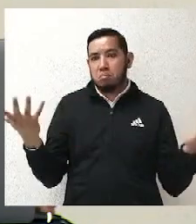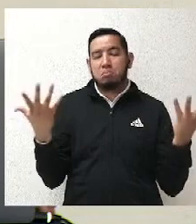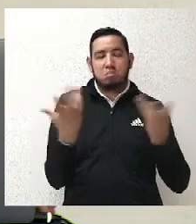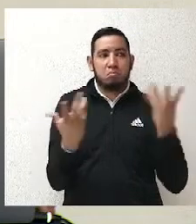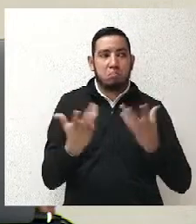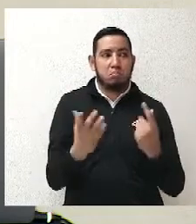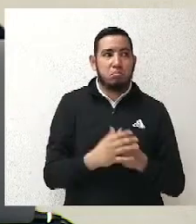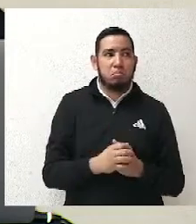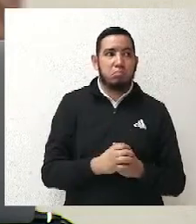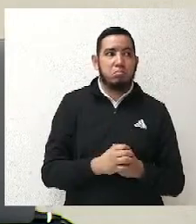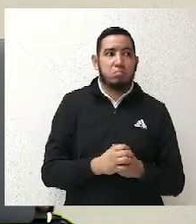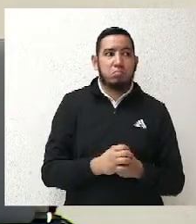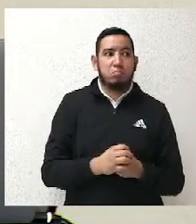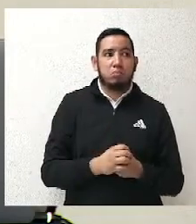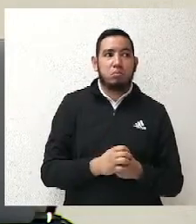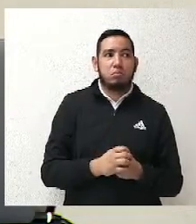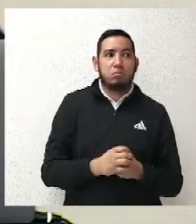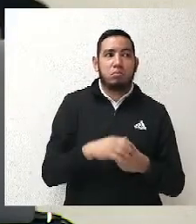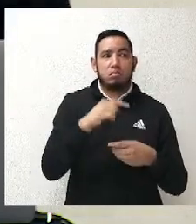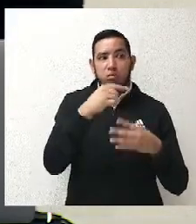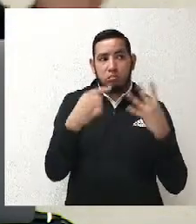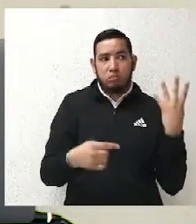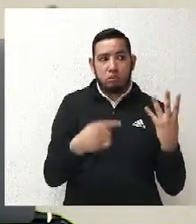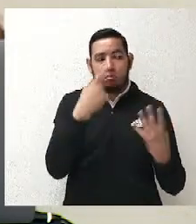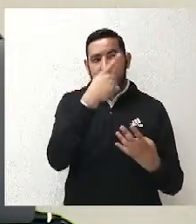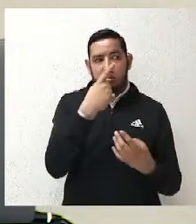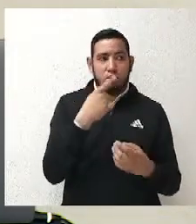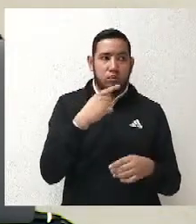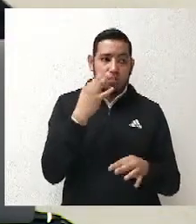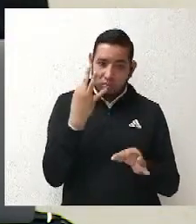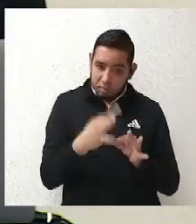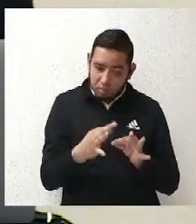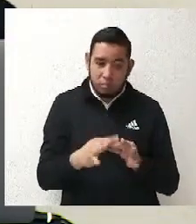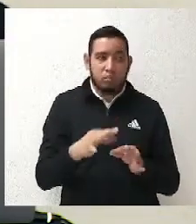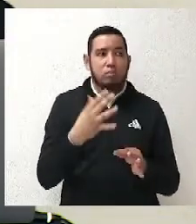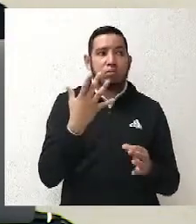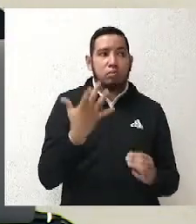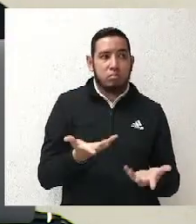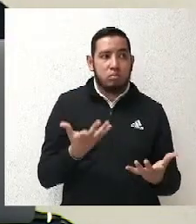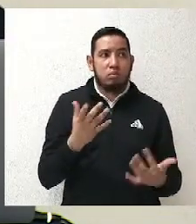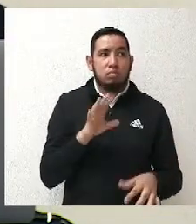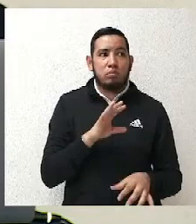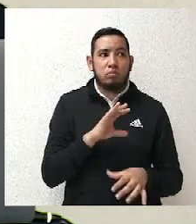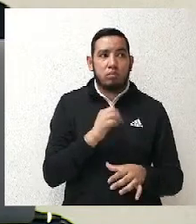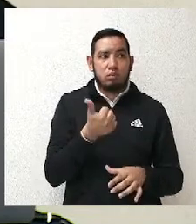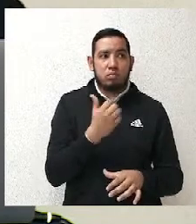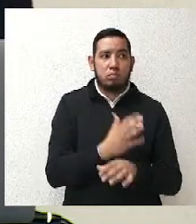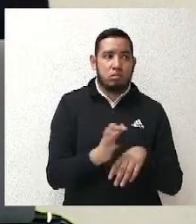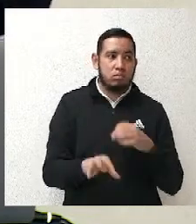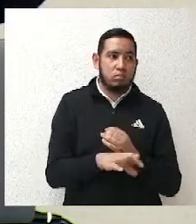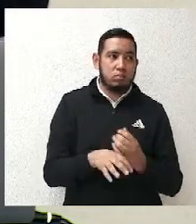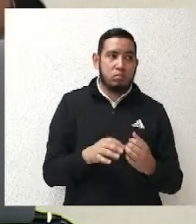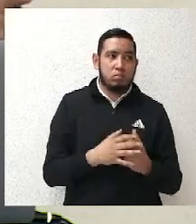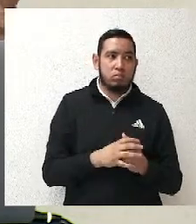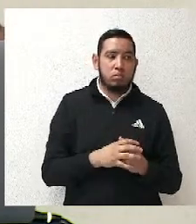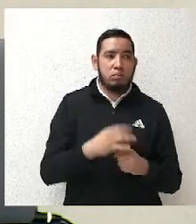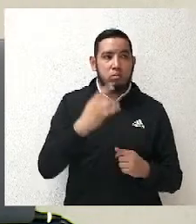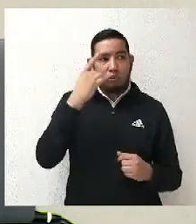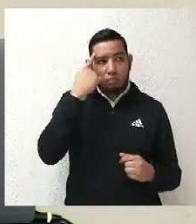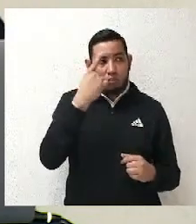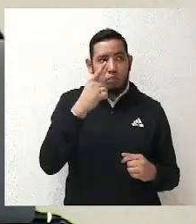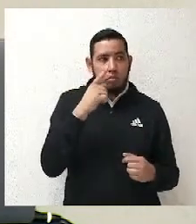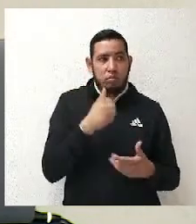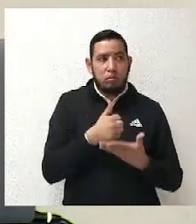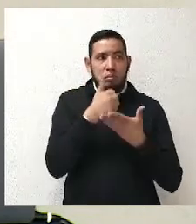sala superior, inclusive en otra sentencia anterior, ya habíamos dicho, esta cuestión de los bloques de competitividad será para el siguiente